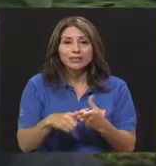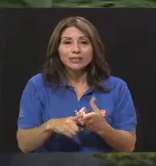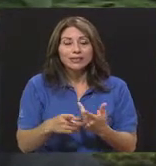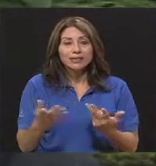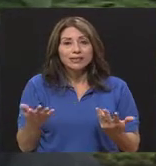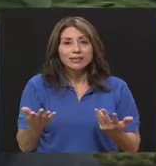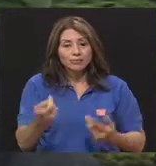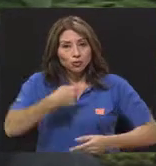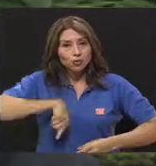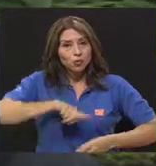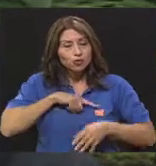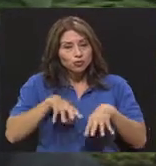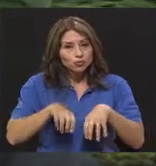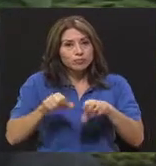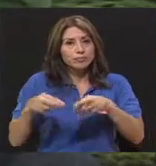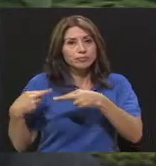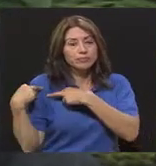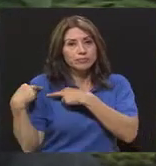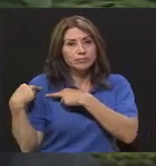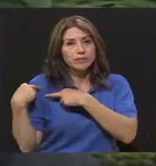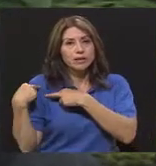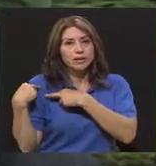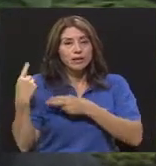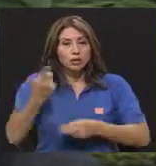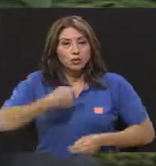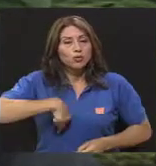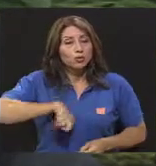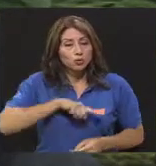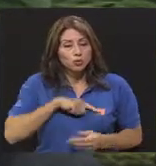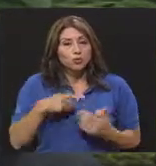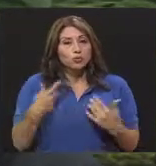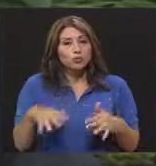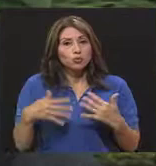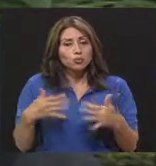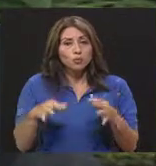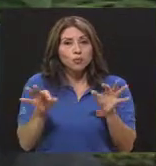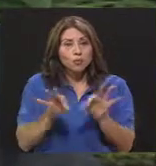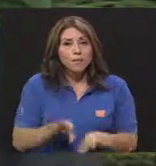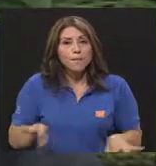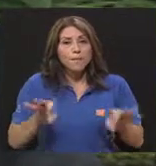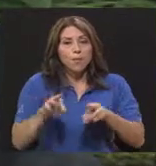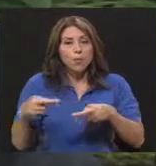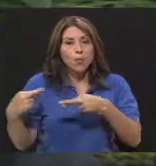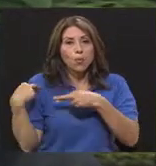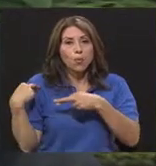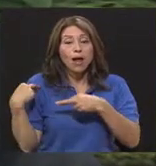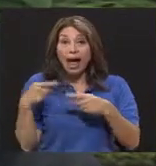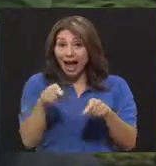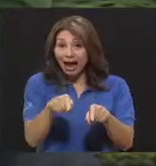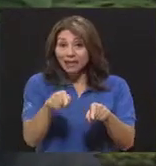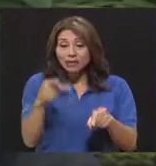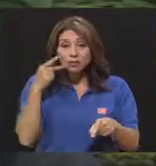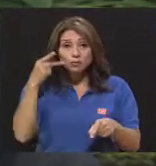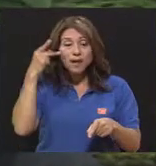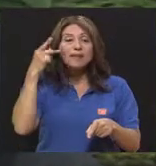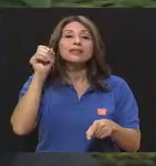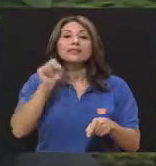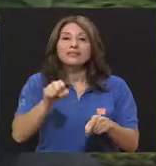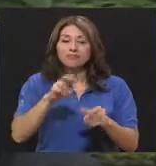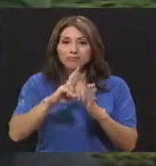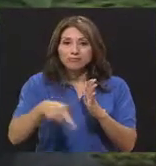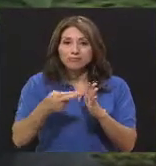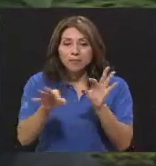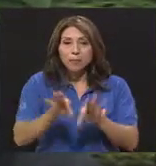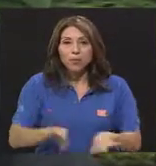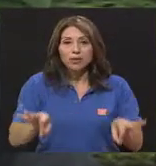responsabilidad también nosotros muy importante, y ahí los padres entran a jugar un papel importante porque es la